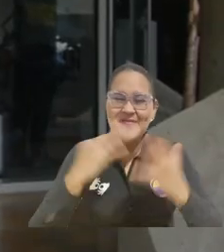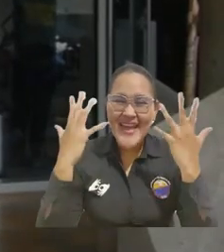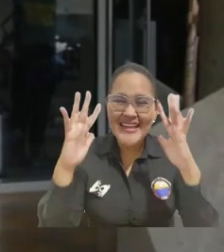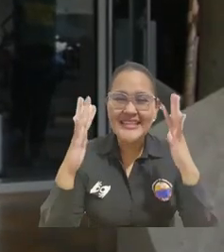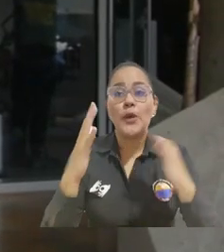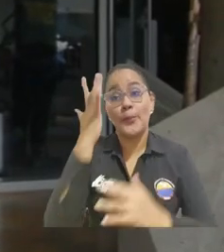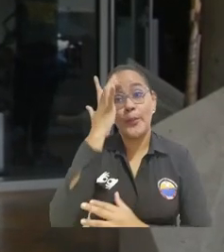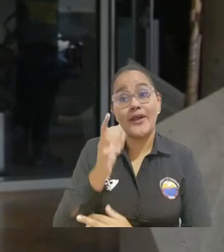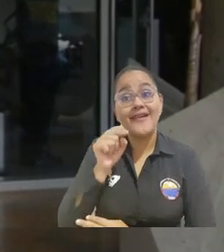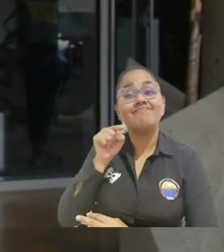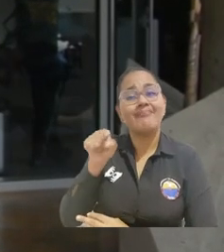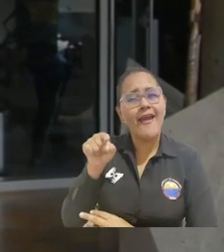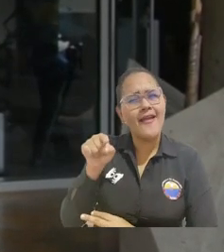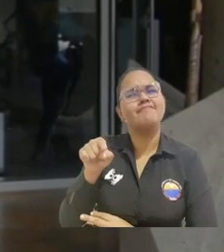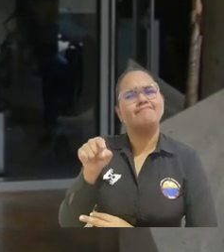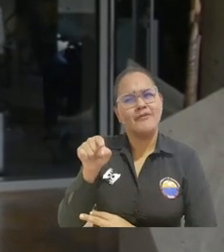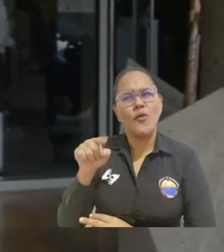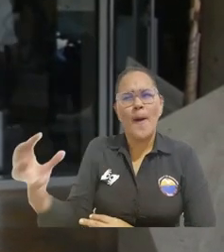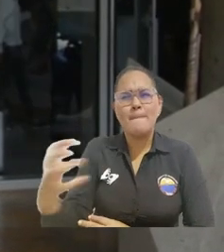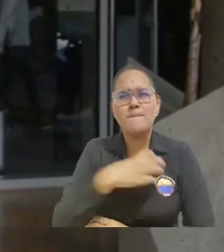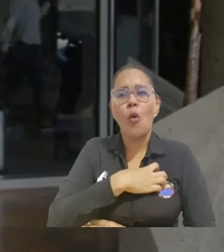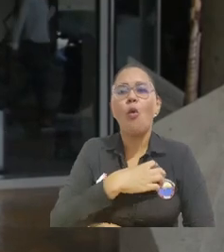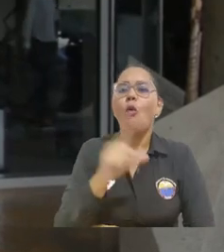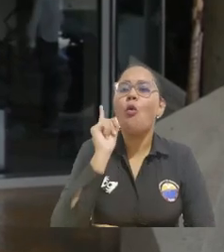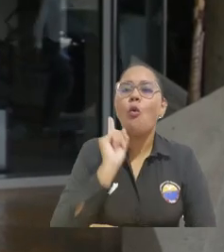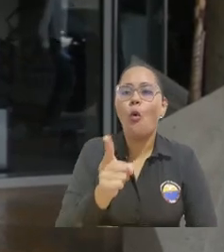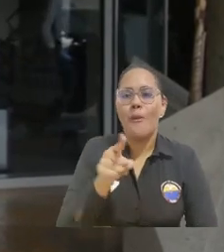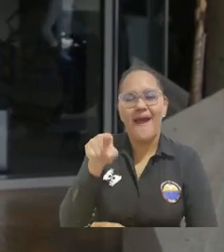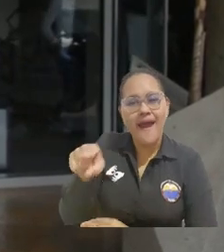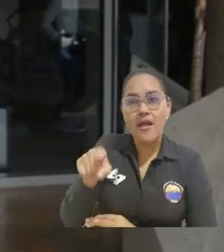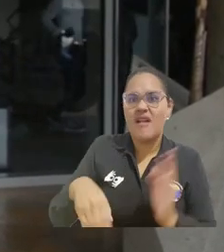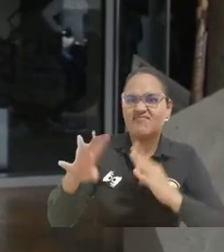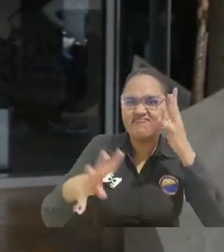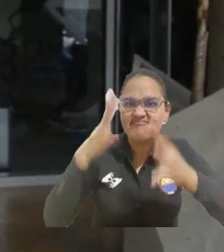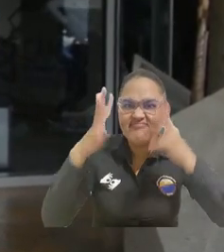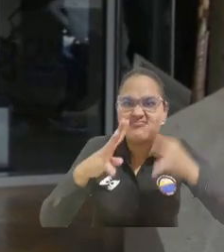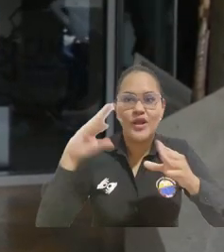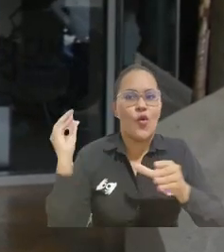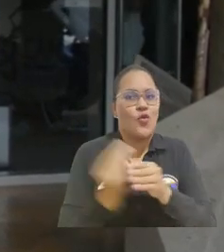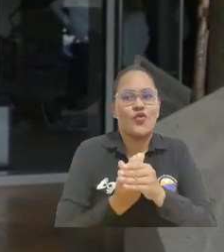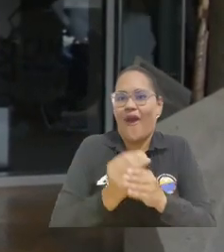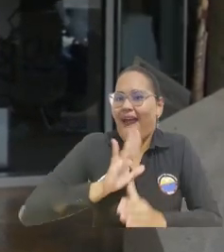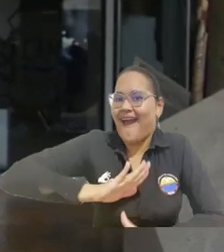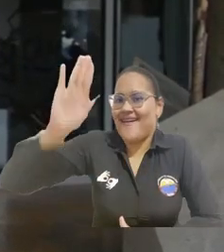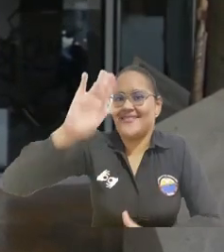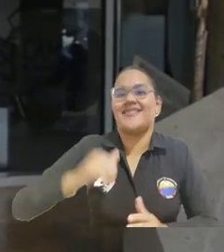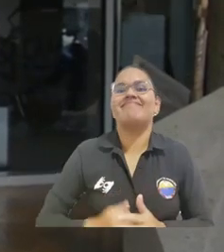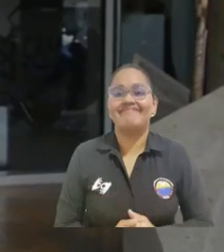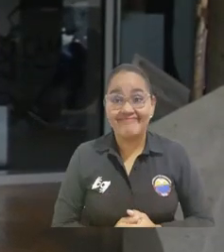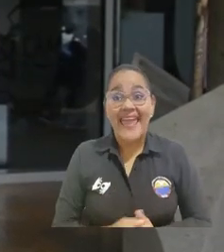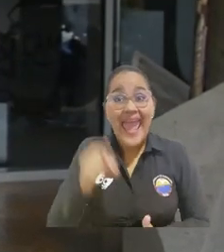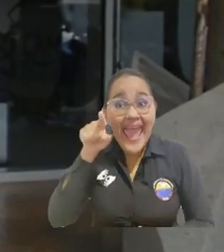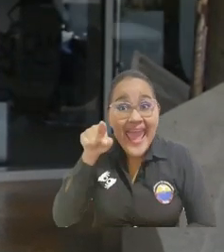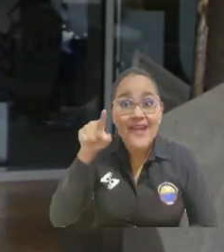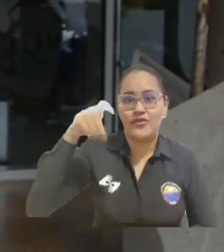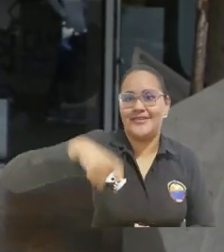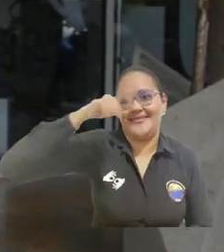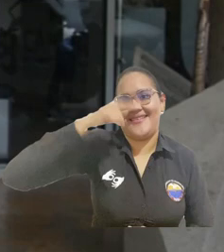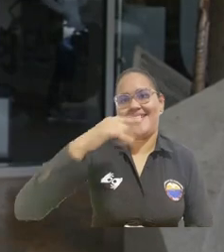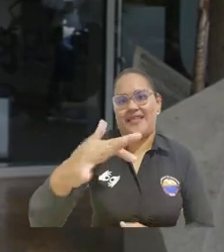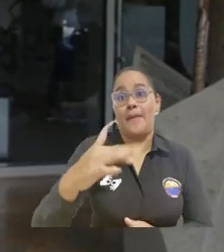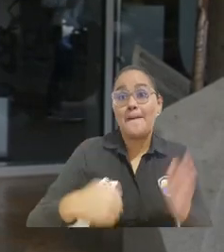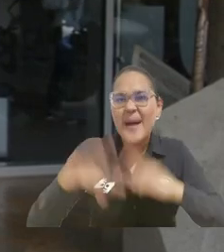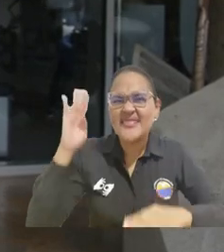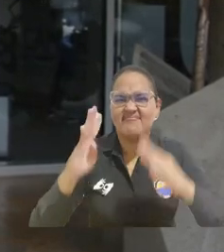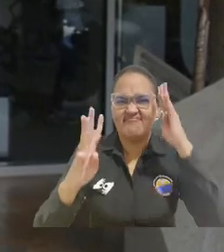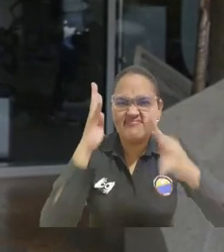Felicitaciones porque sé que exaltaron a través de ese premio su capacidad de innovar y de incluir y eso es precisamente lo que necesitamos en Santa